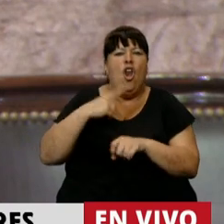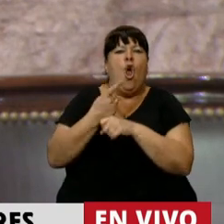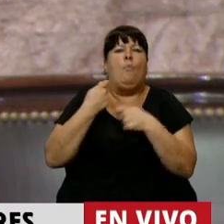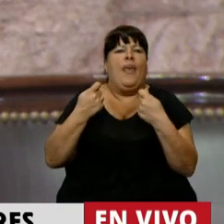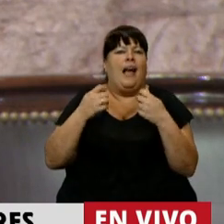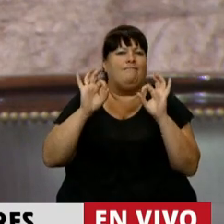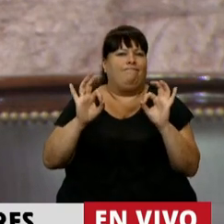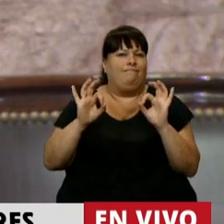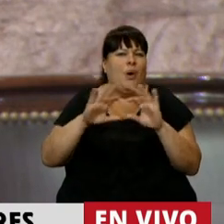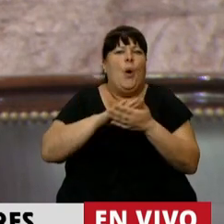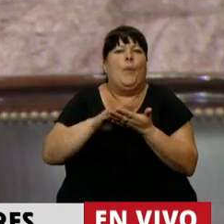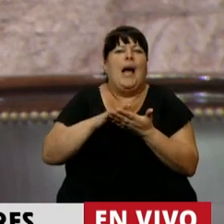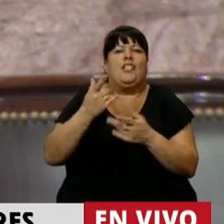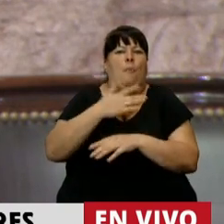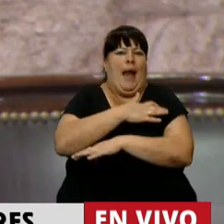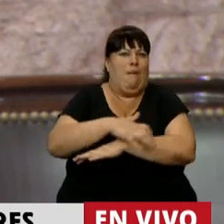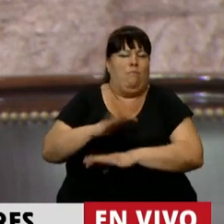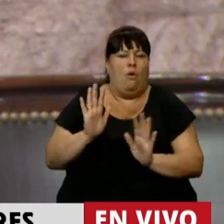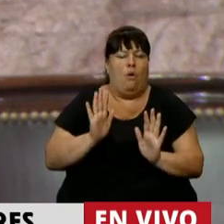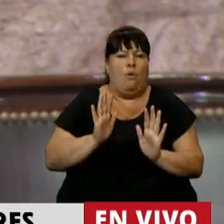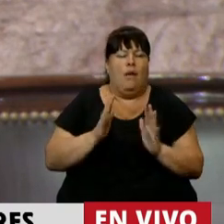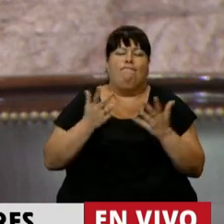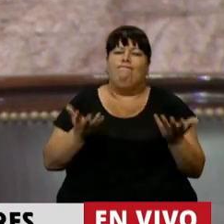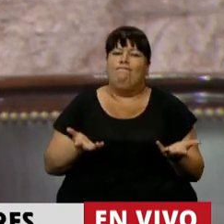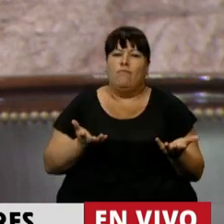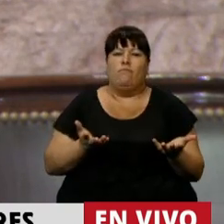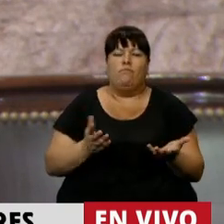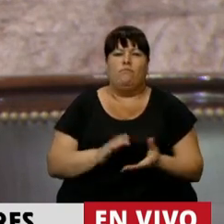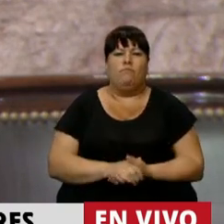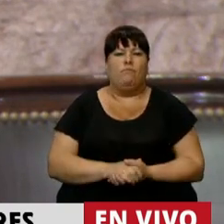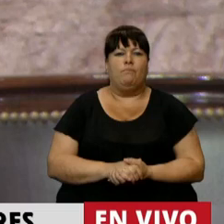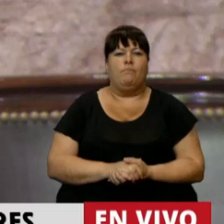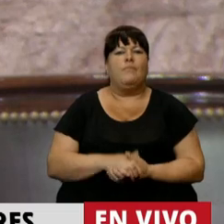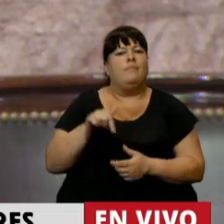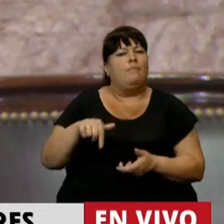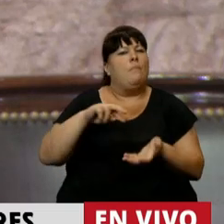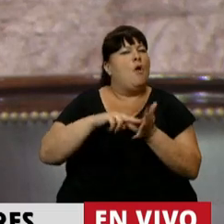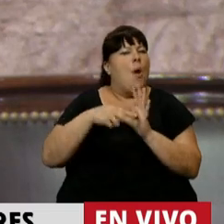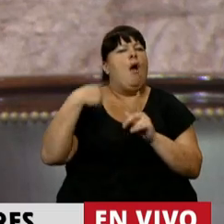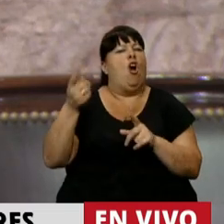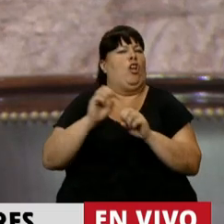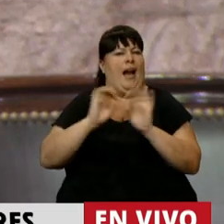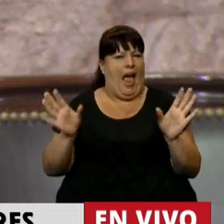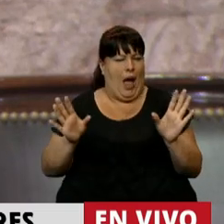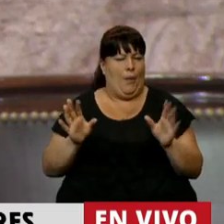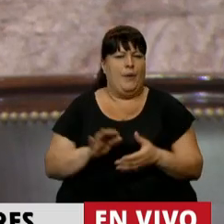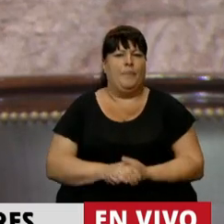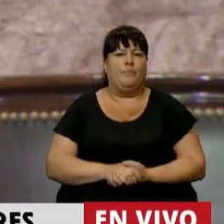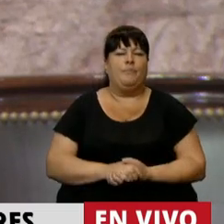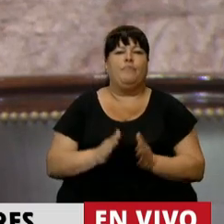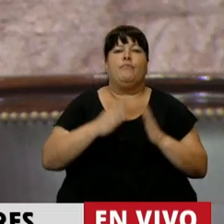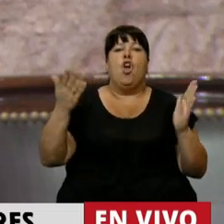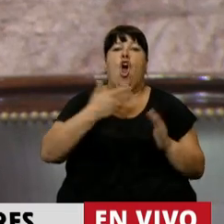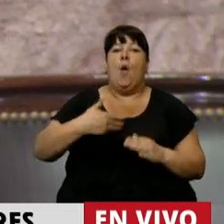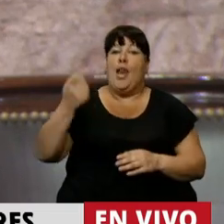siquiera la canasta de pobreza. Entonces, Presidente, acá hay un problema más de fondo, durante el